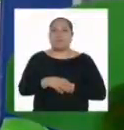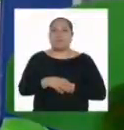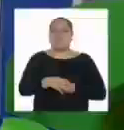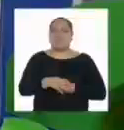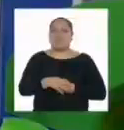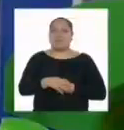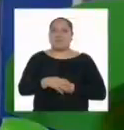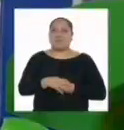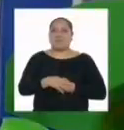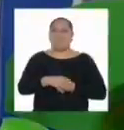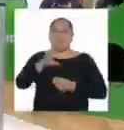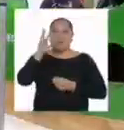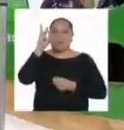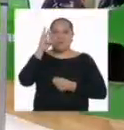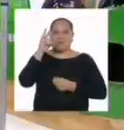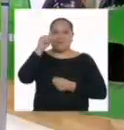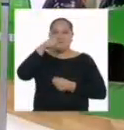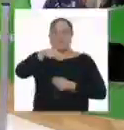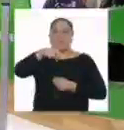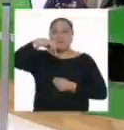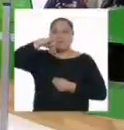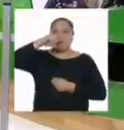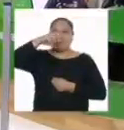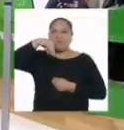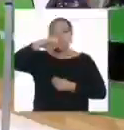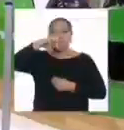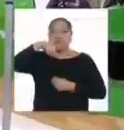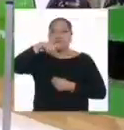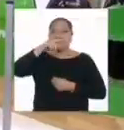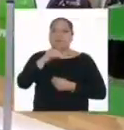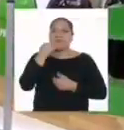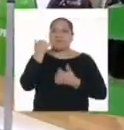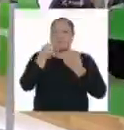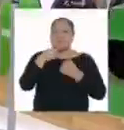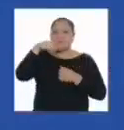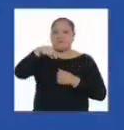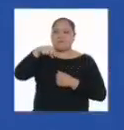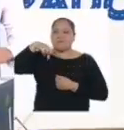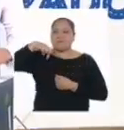Seis gotas para el pimiento. Ahora iré por el perejil.